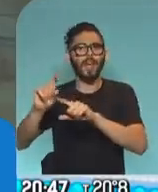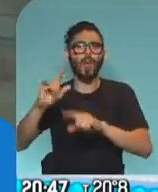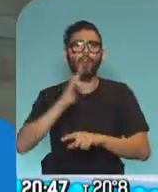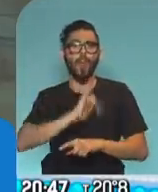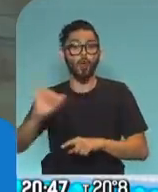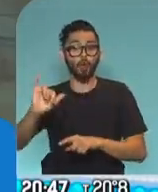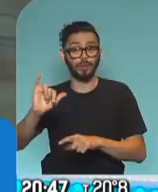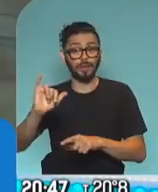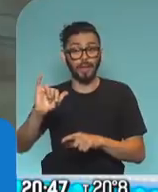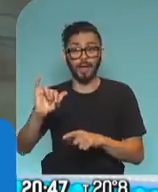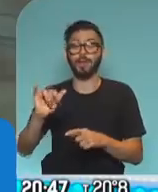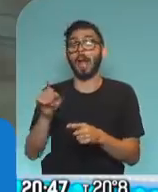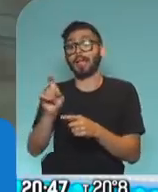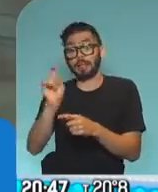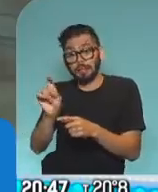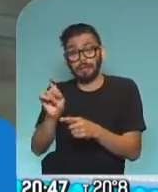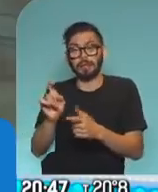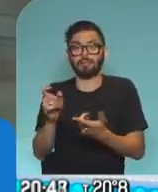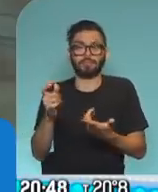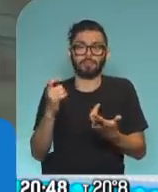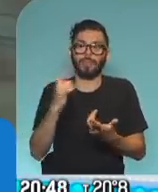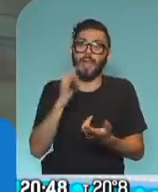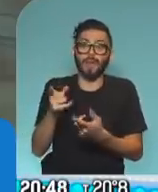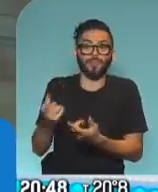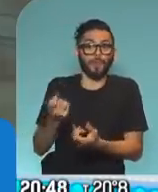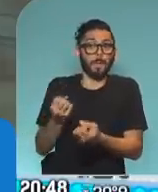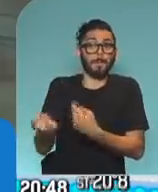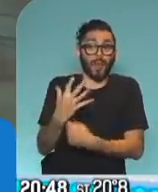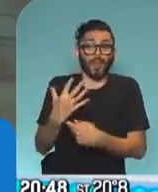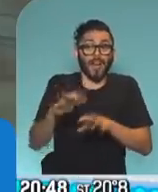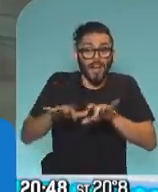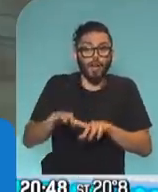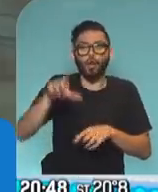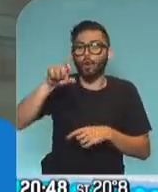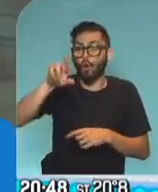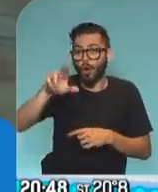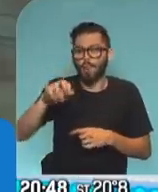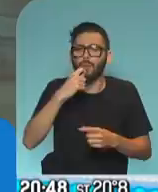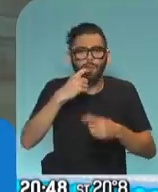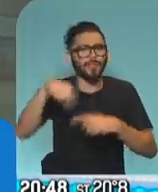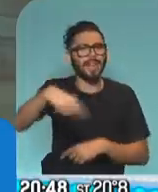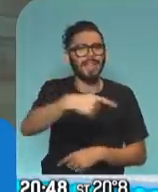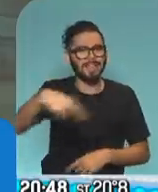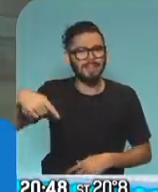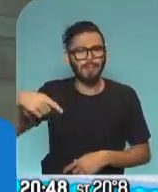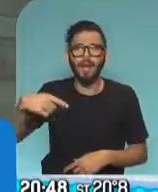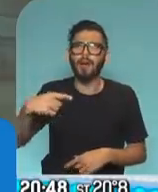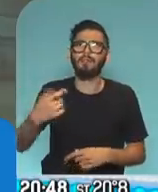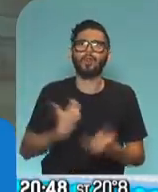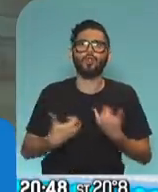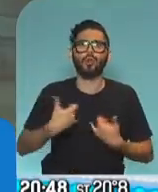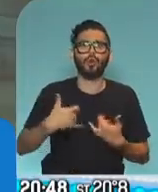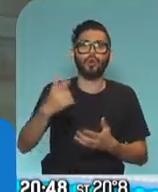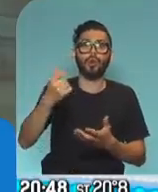ahí Cora y el que quiera contarnos lo que pasa, nosotros nos va a ir viendo. Esta semana nos contaron que también hacían lo mismo con el